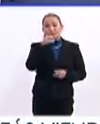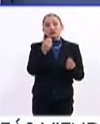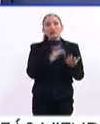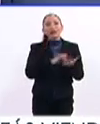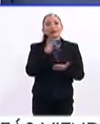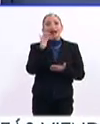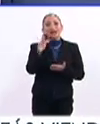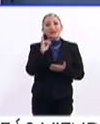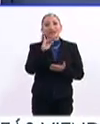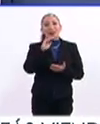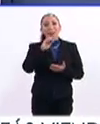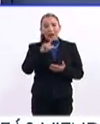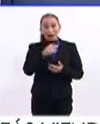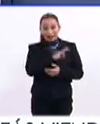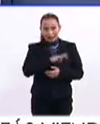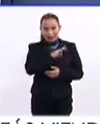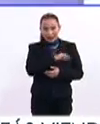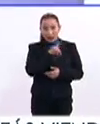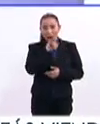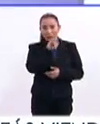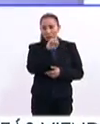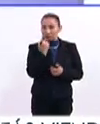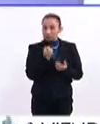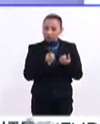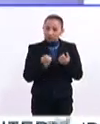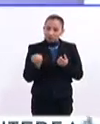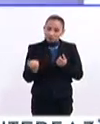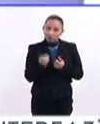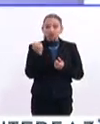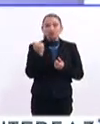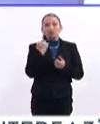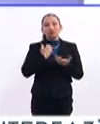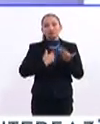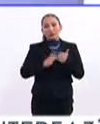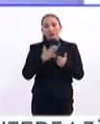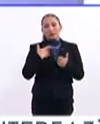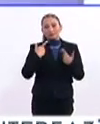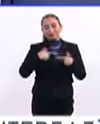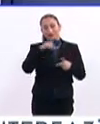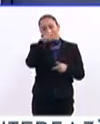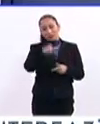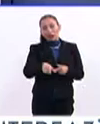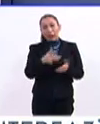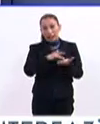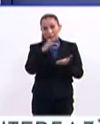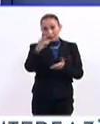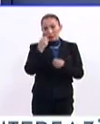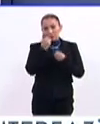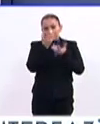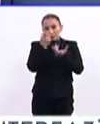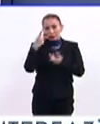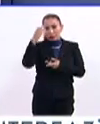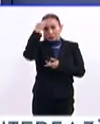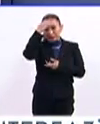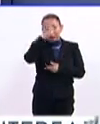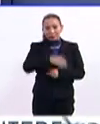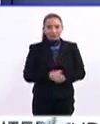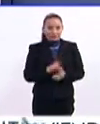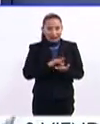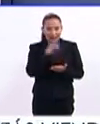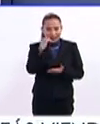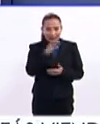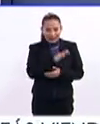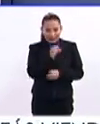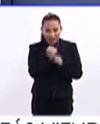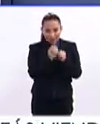agradecemos muchísimo, Isabel. Enhorabuena, Isabel López. Todo el éxito personal, todo el éxito profesional, por supuesto. Y gracias por compartirnos esta experiencia. Gracias.